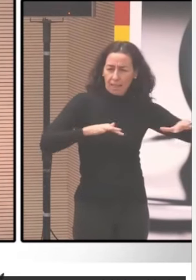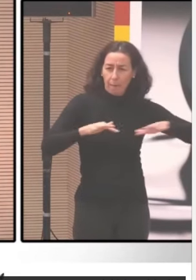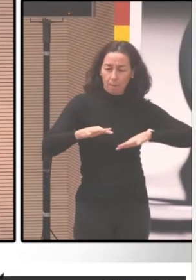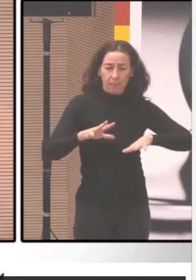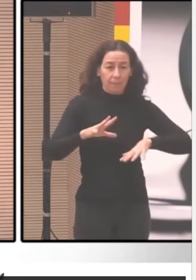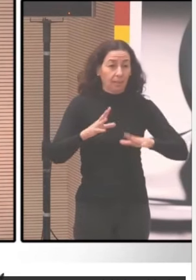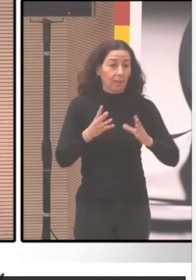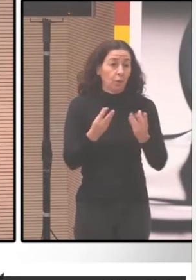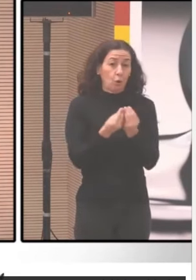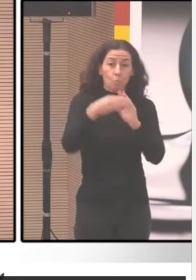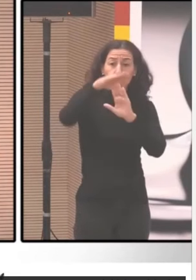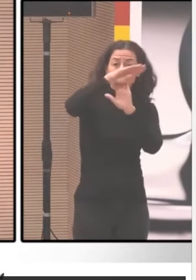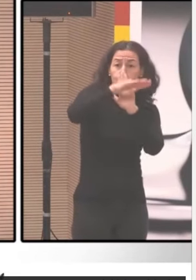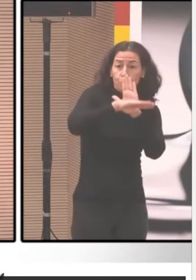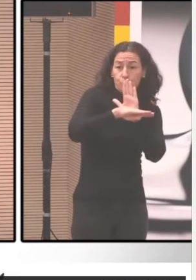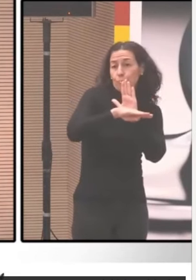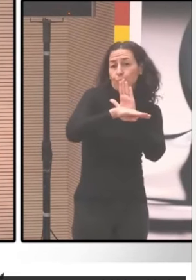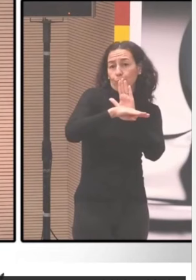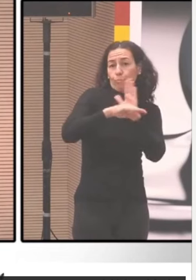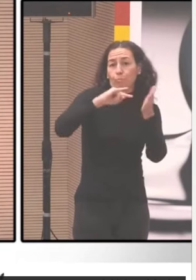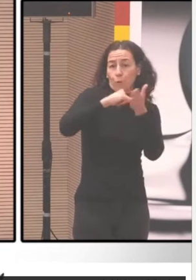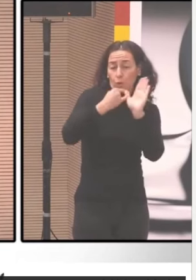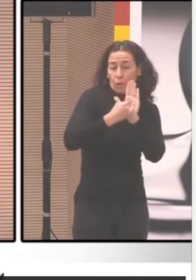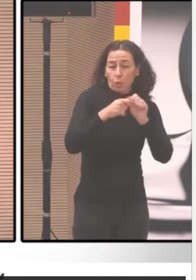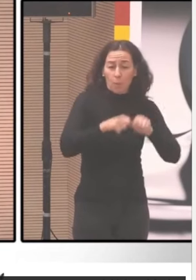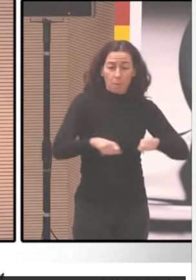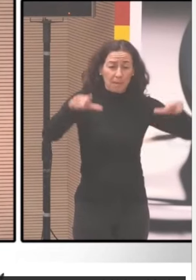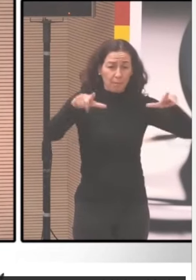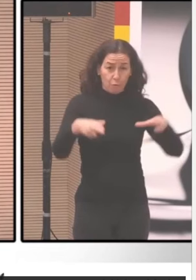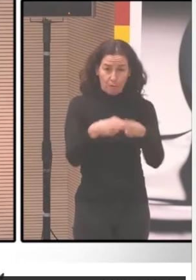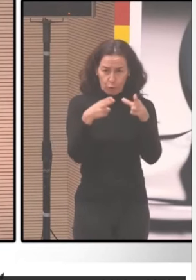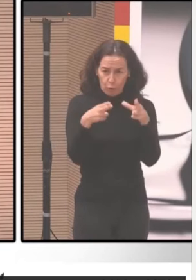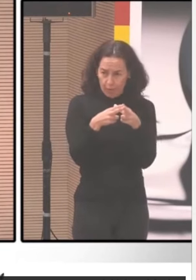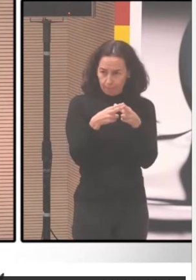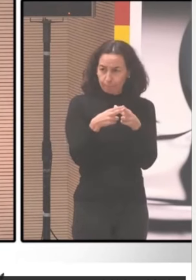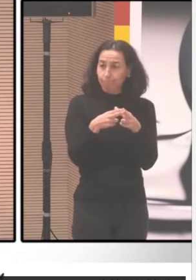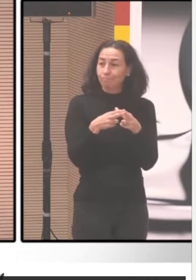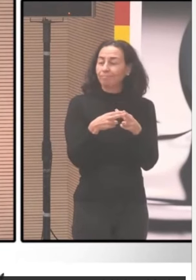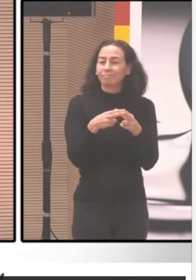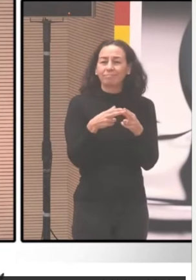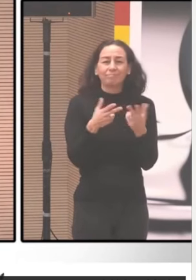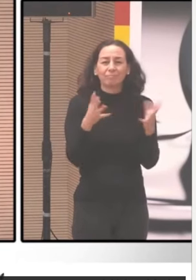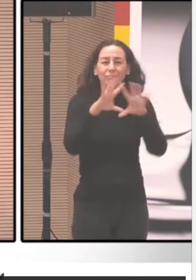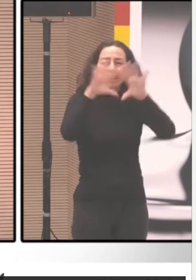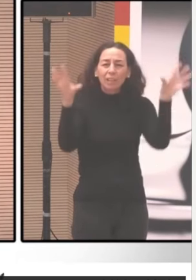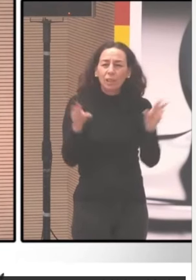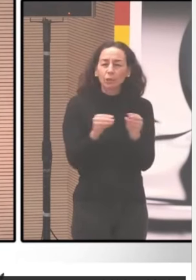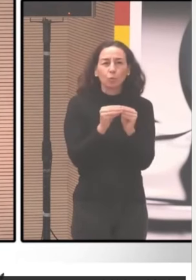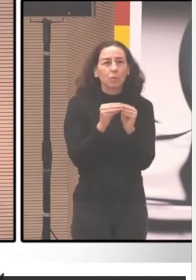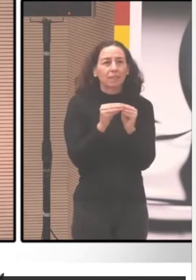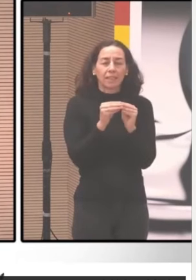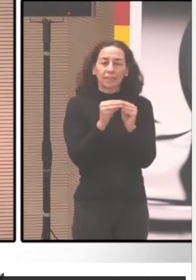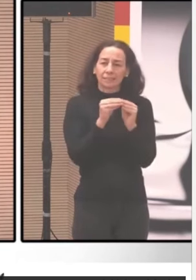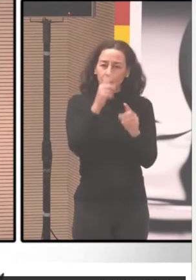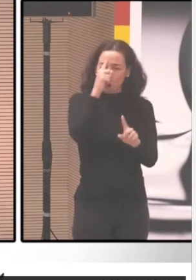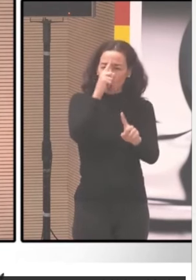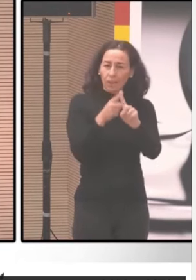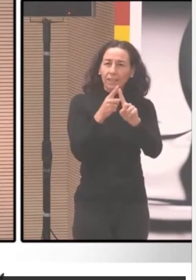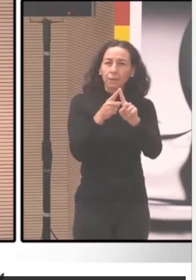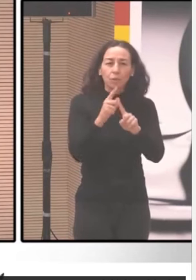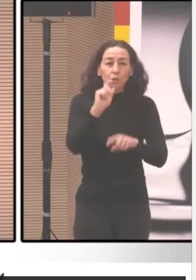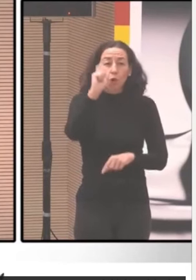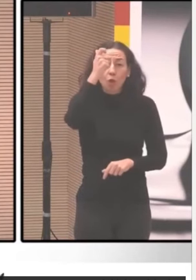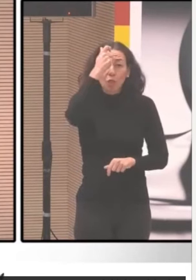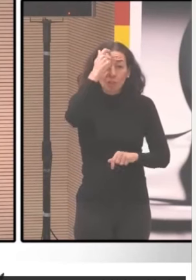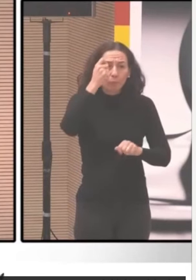que ver también con trabajar en reformas fiscales, reformas fiscales que efectivamente se planteen ese crecimiento y